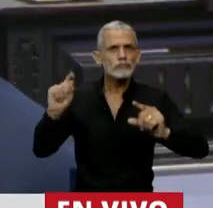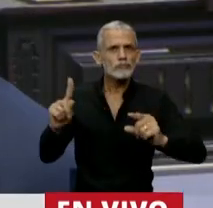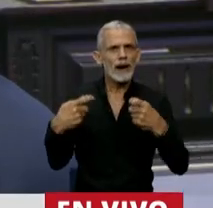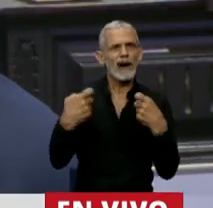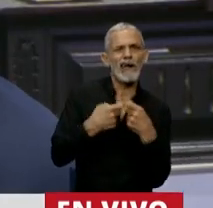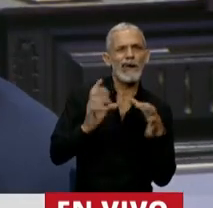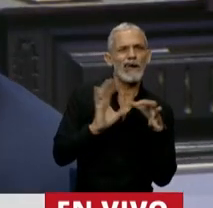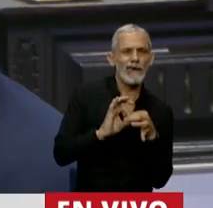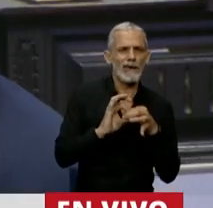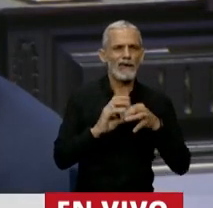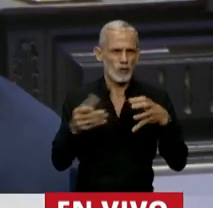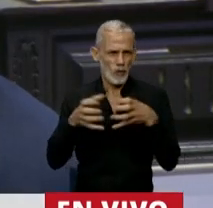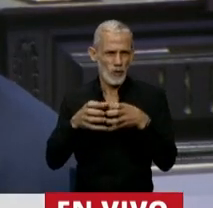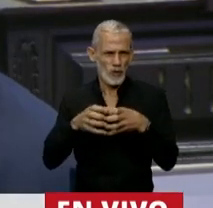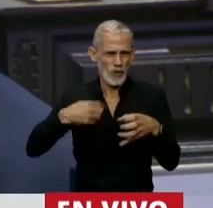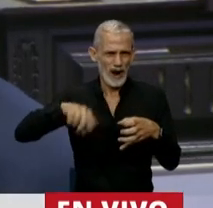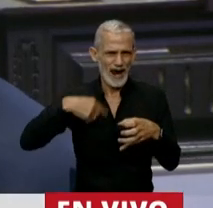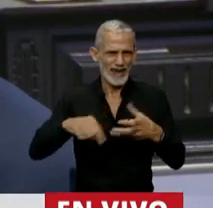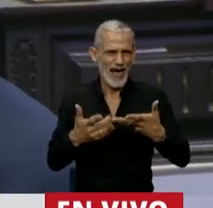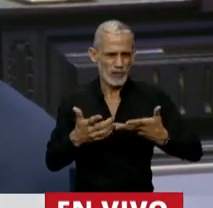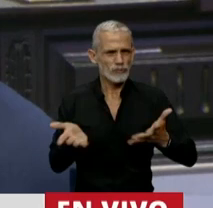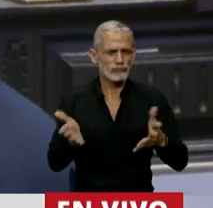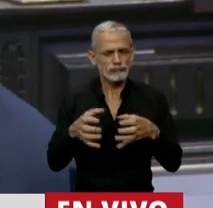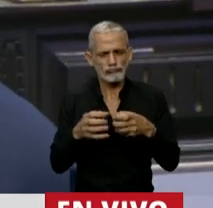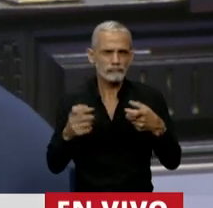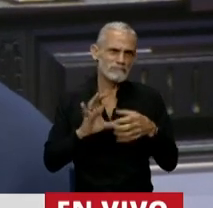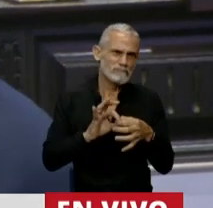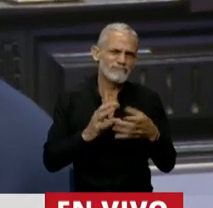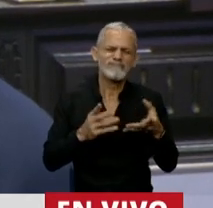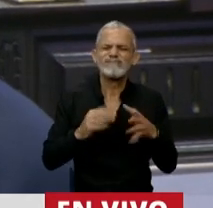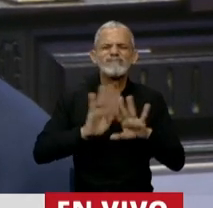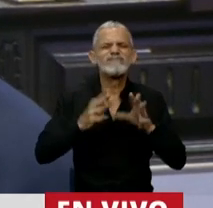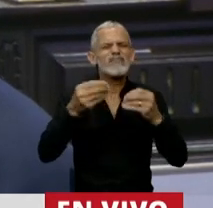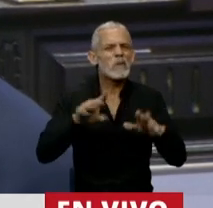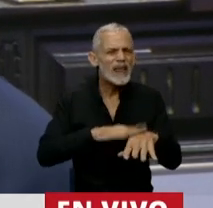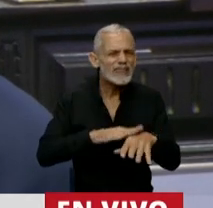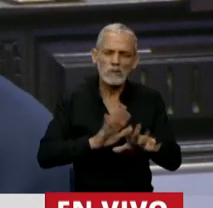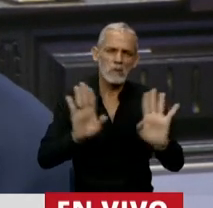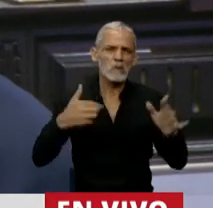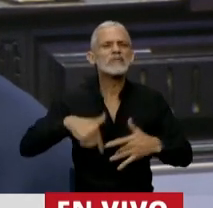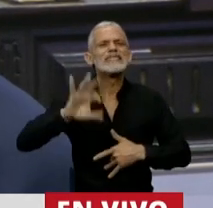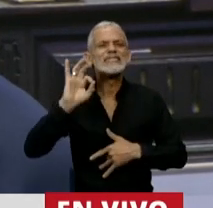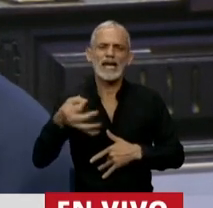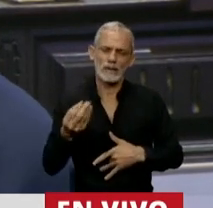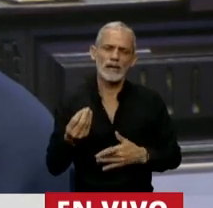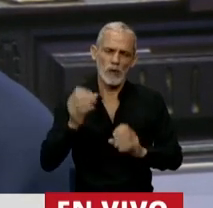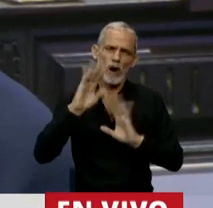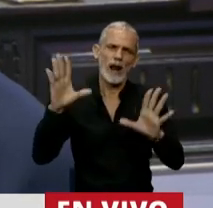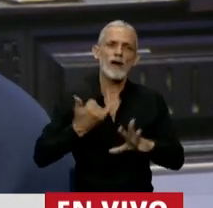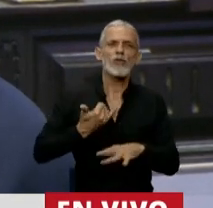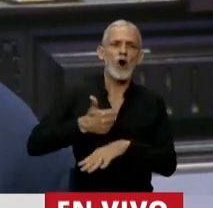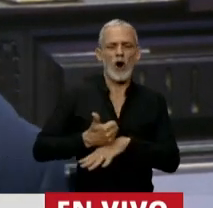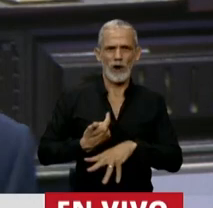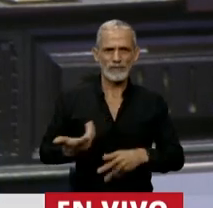rótulos a nuestro interbloque, les pido que no pierdan tiempo en eso porque nosotros sabemos bien dónde